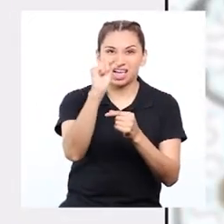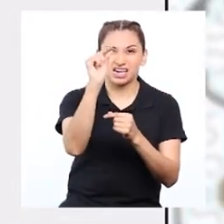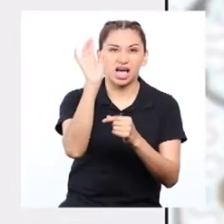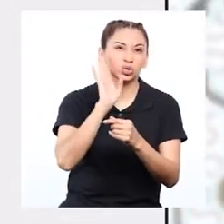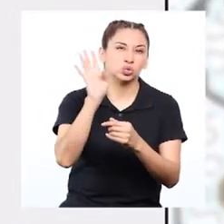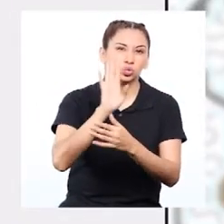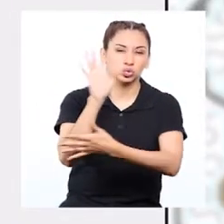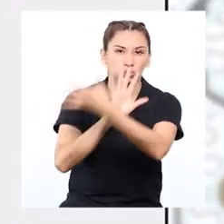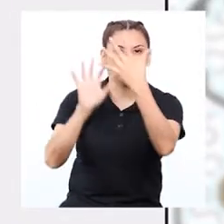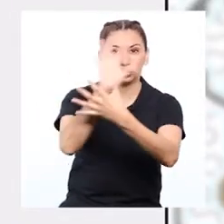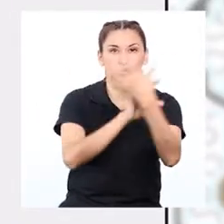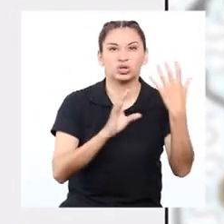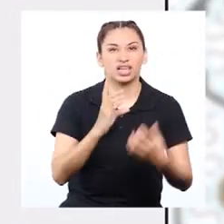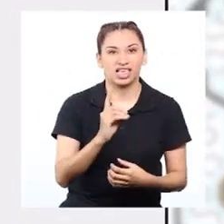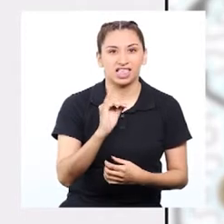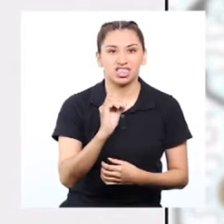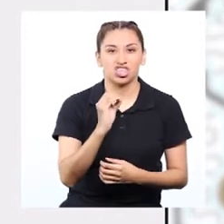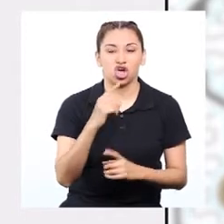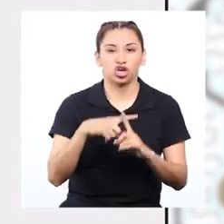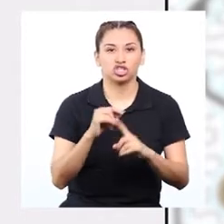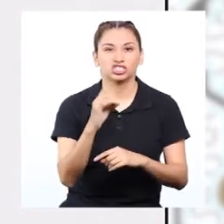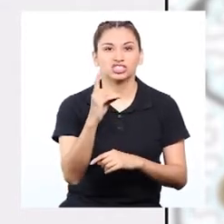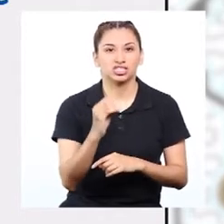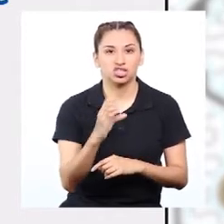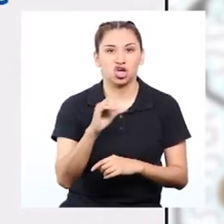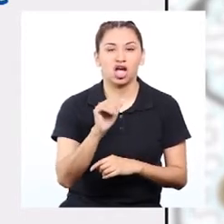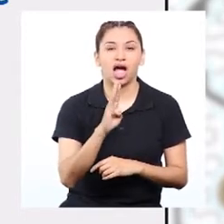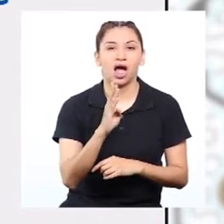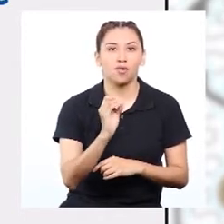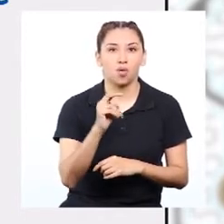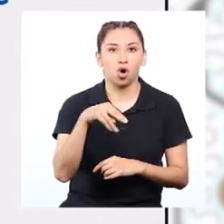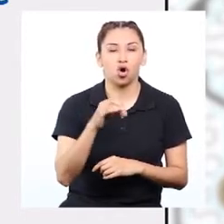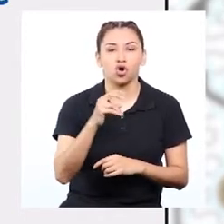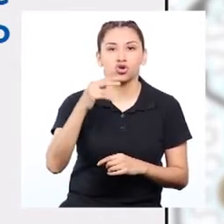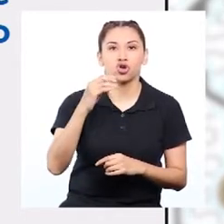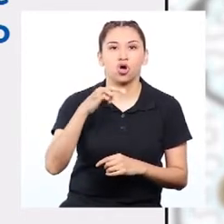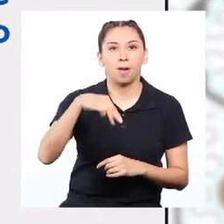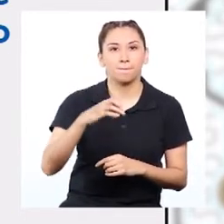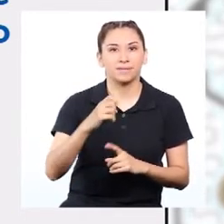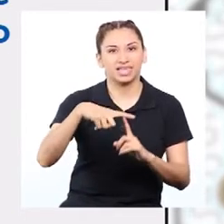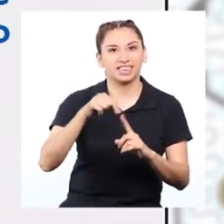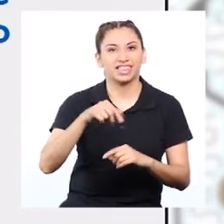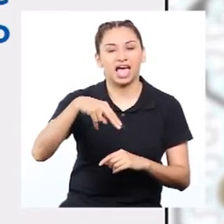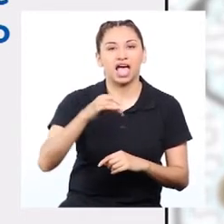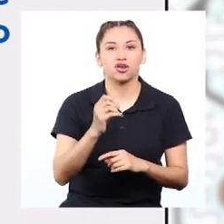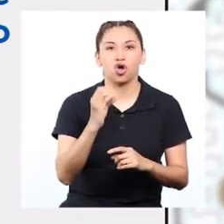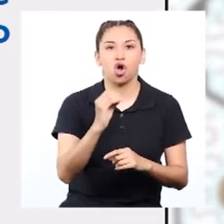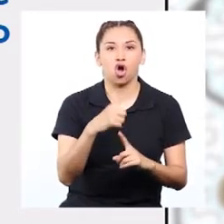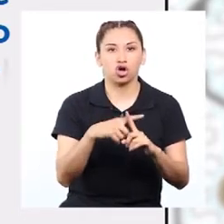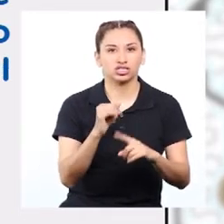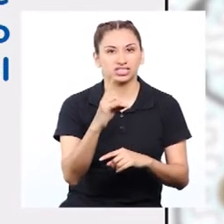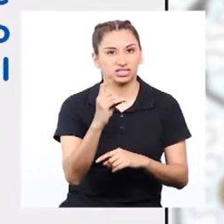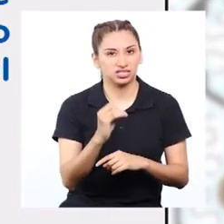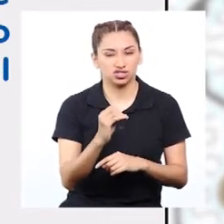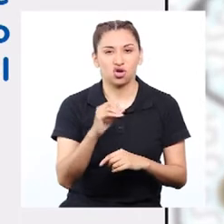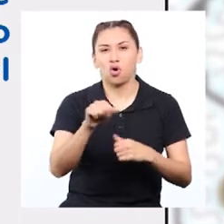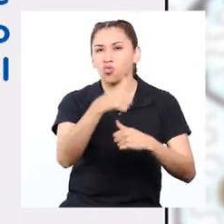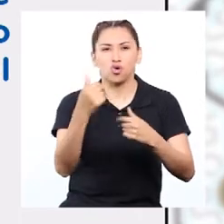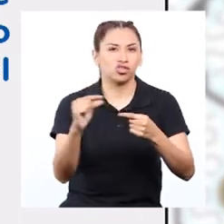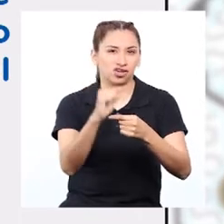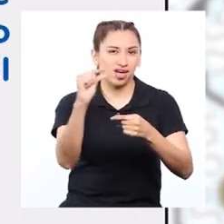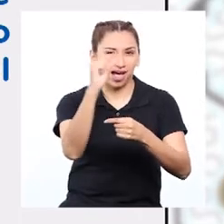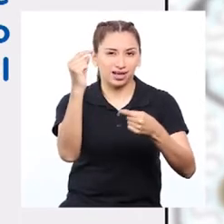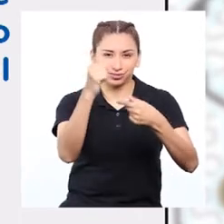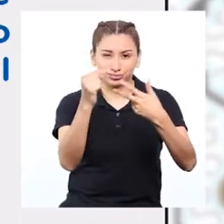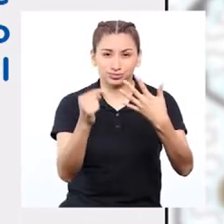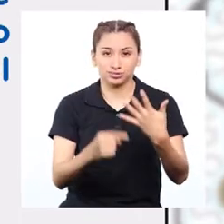efecto invernadero como el dióxido de carbono, metano, óxido nitroso y otros gases